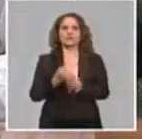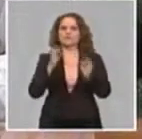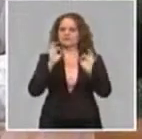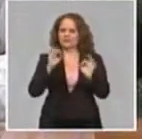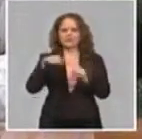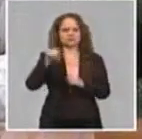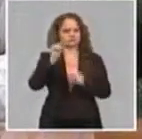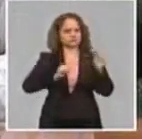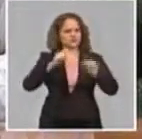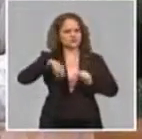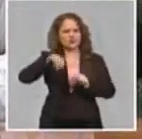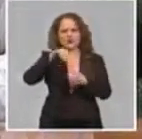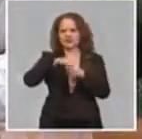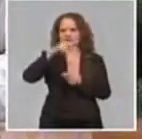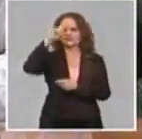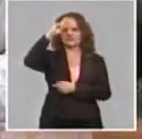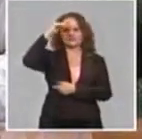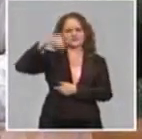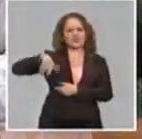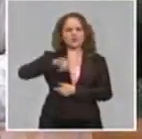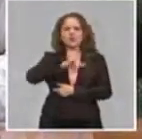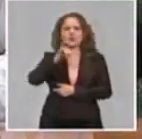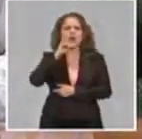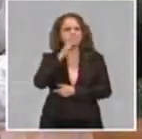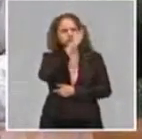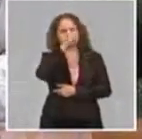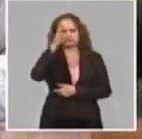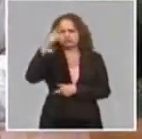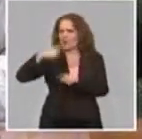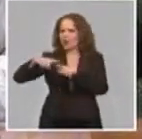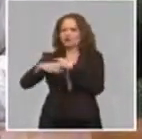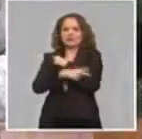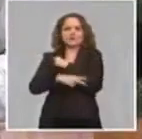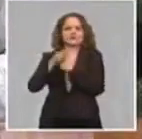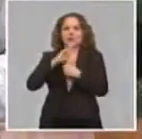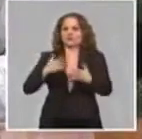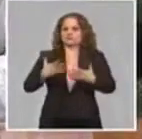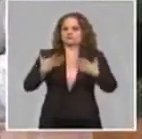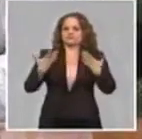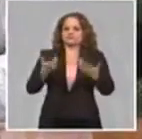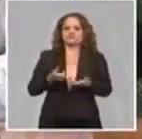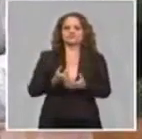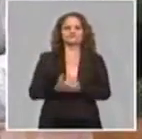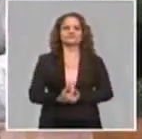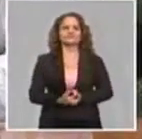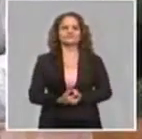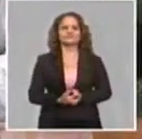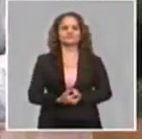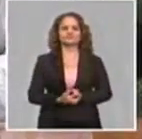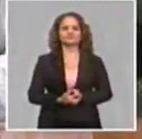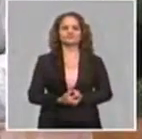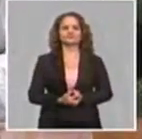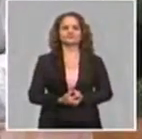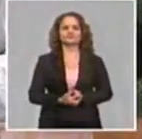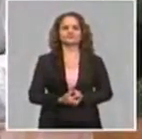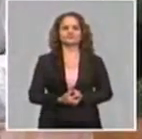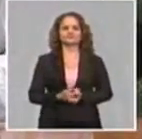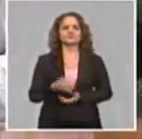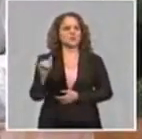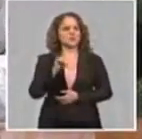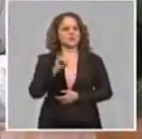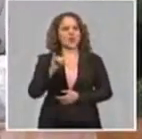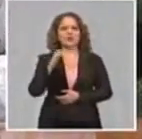compañeros a todo el mundo de la revolución cubana. De lo que he formado extensivo una